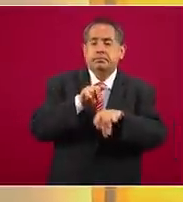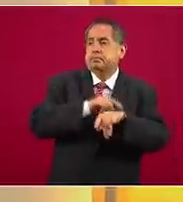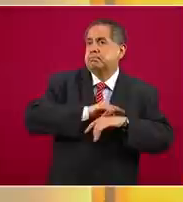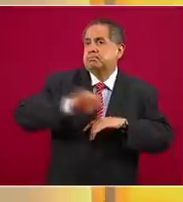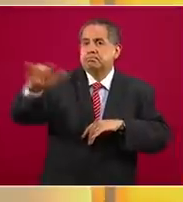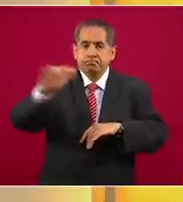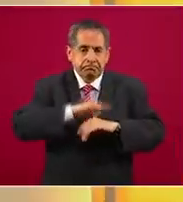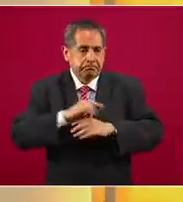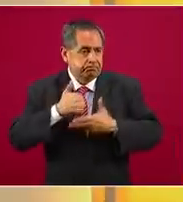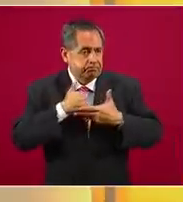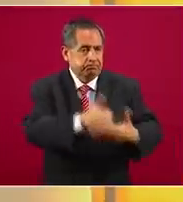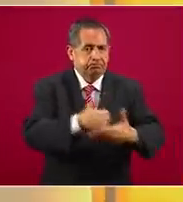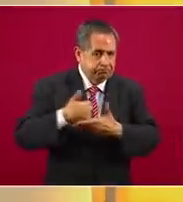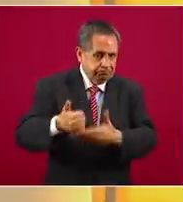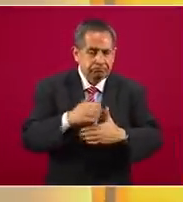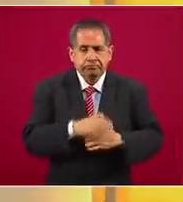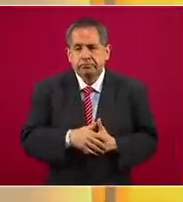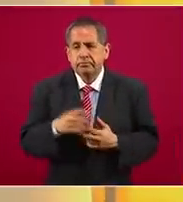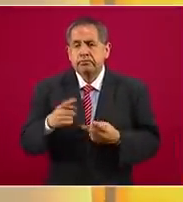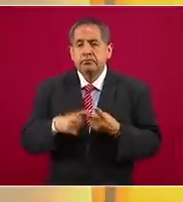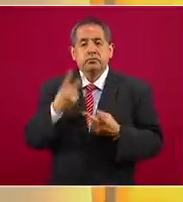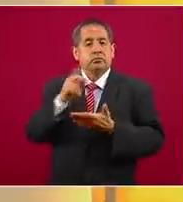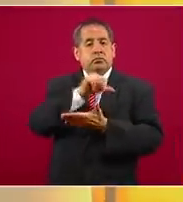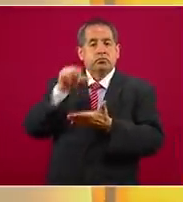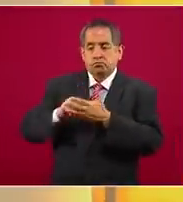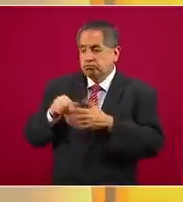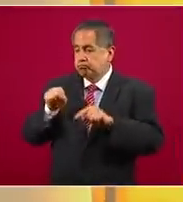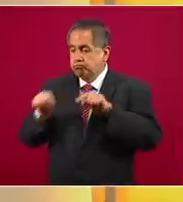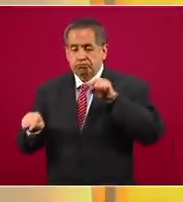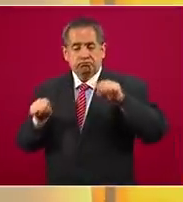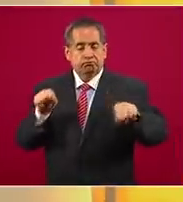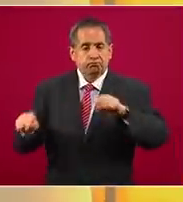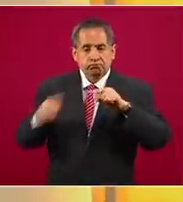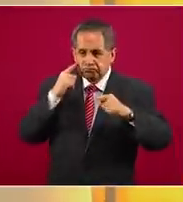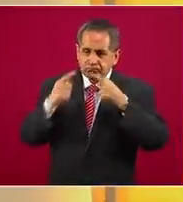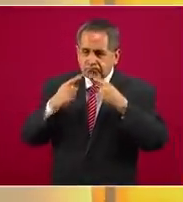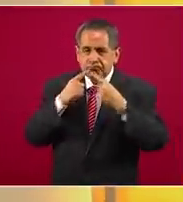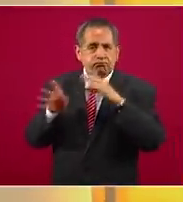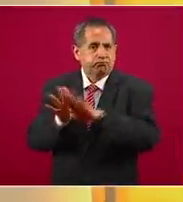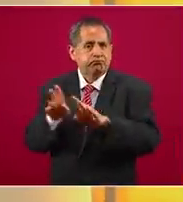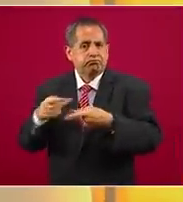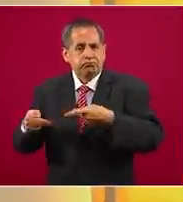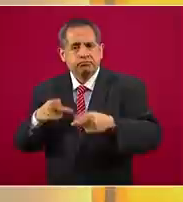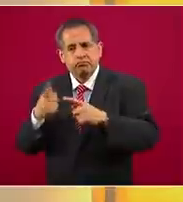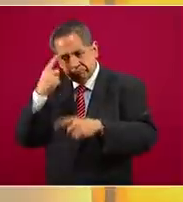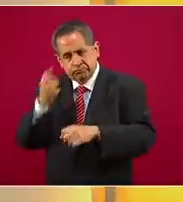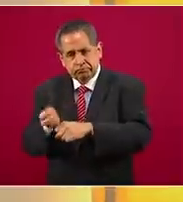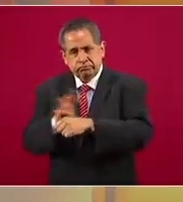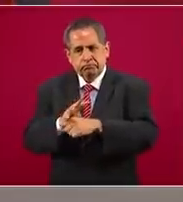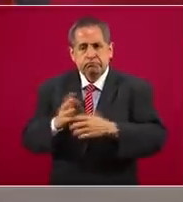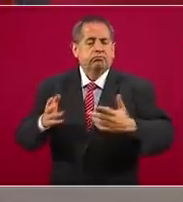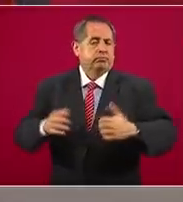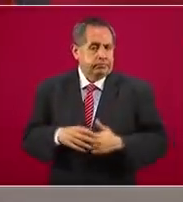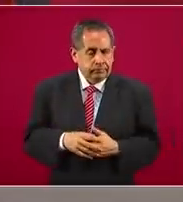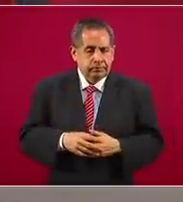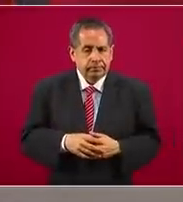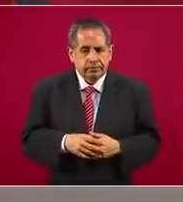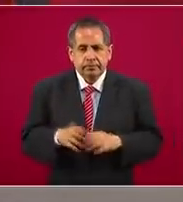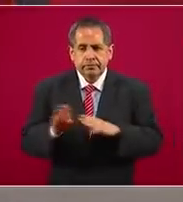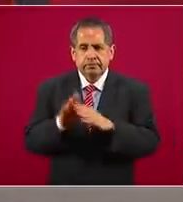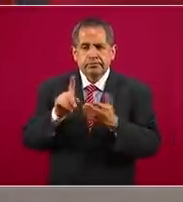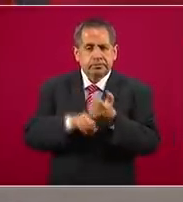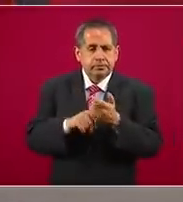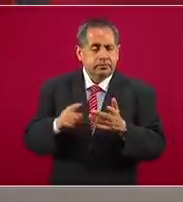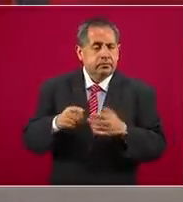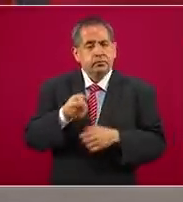un centro nacional y 32 centros estatales de coordinación de la contingencia, la implementación de centros de